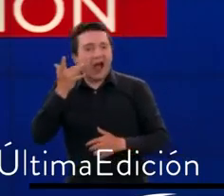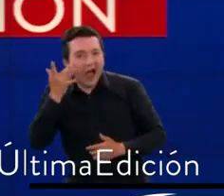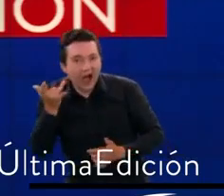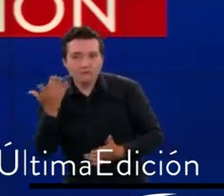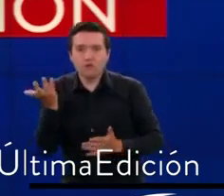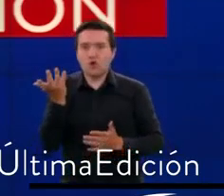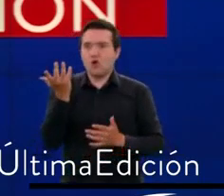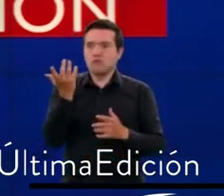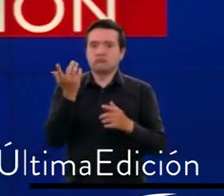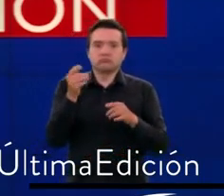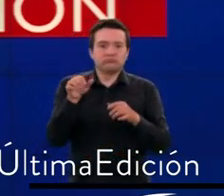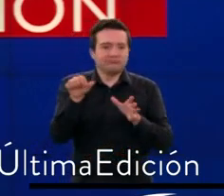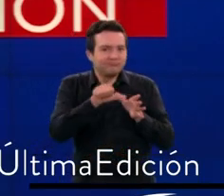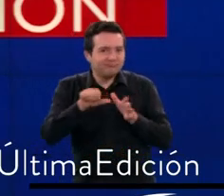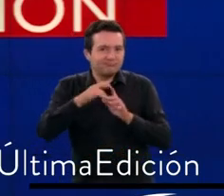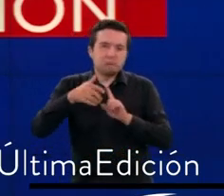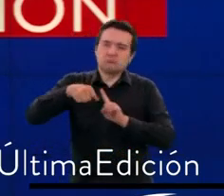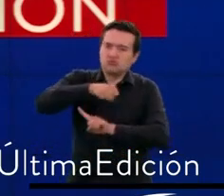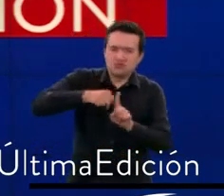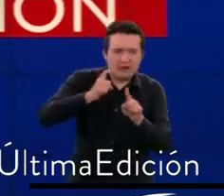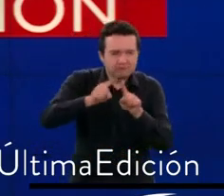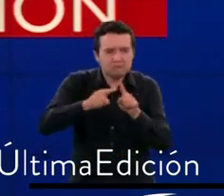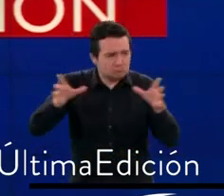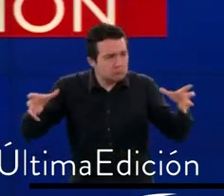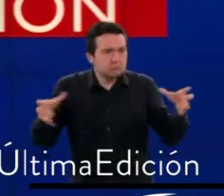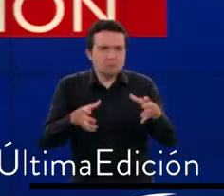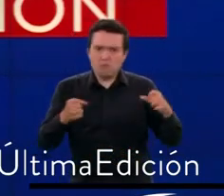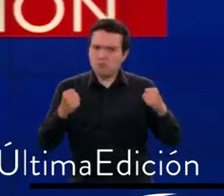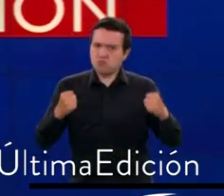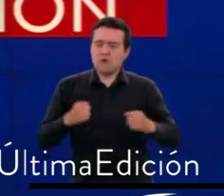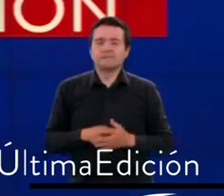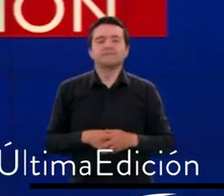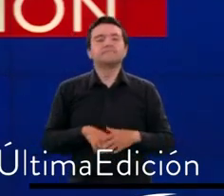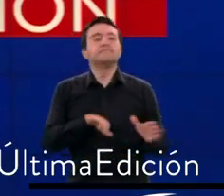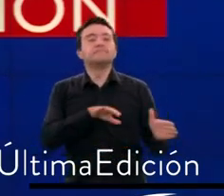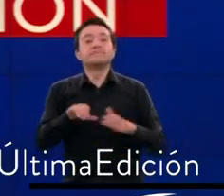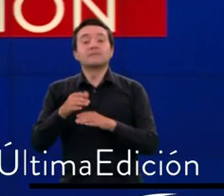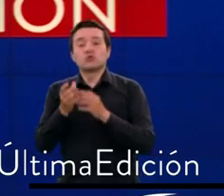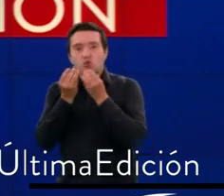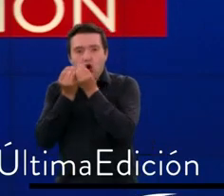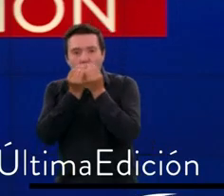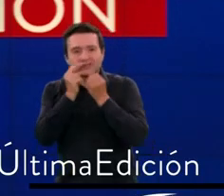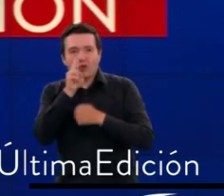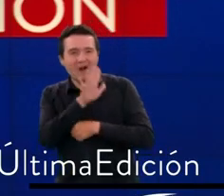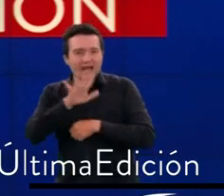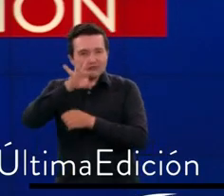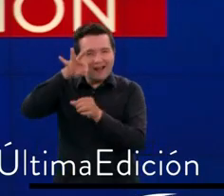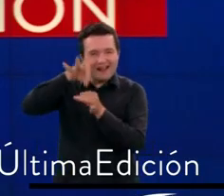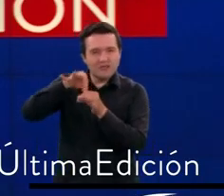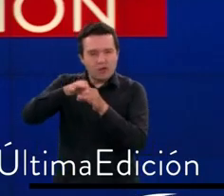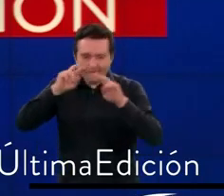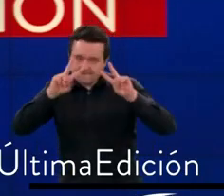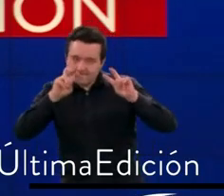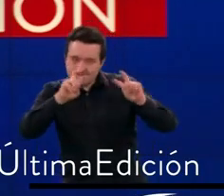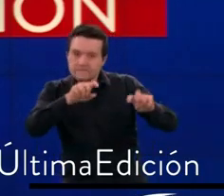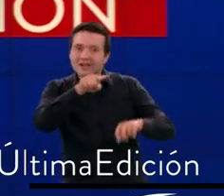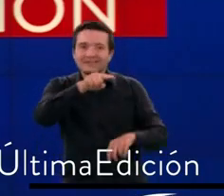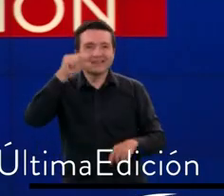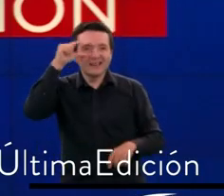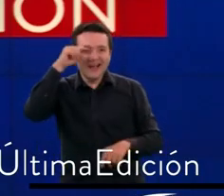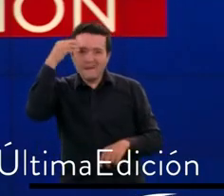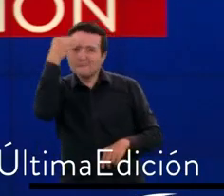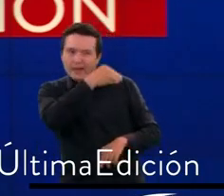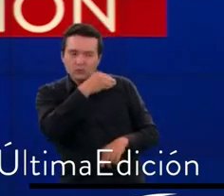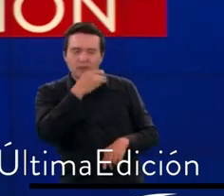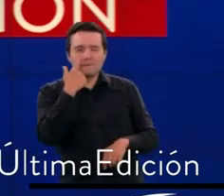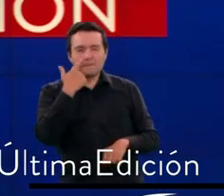El Consejo Nacional Electoral archivó la investigación que se adelantaba contra la campaña presidencial del hoy senador Gustavo Petro por el presunto